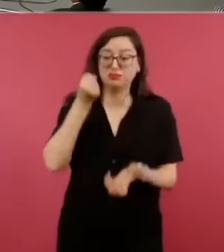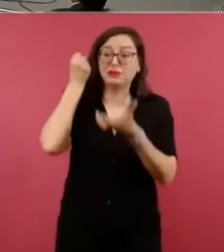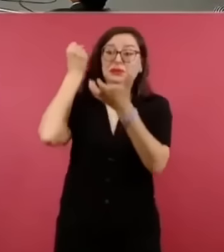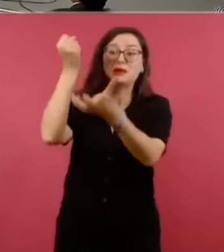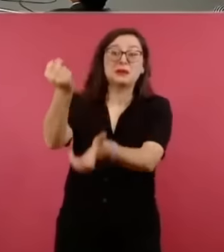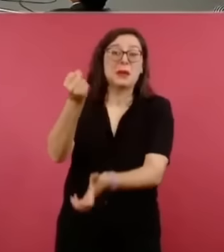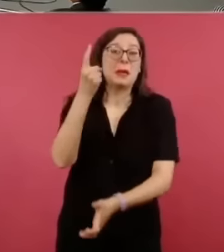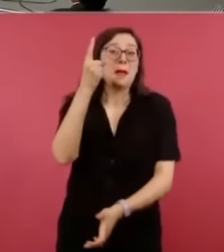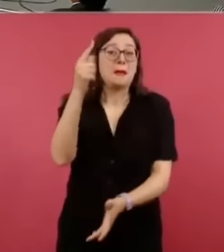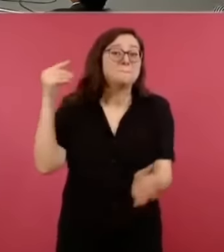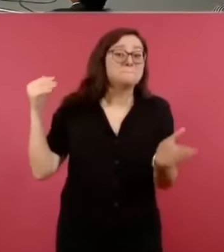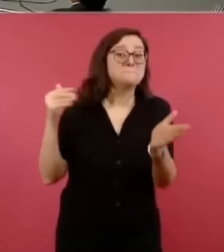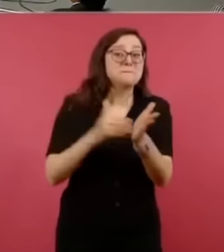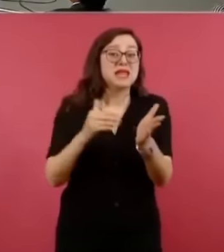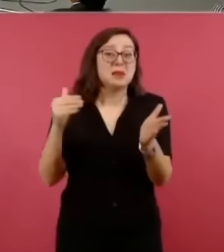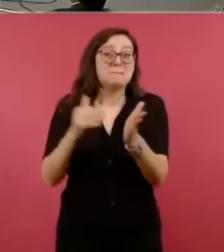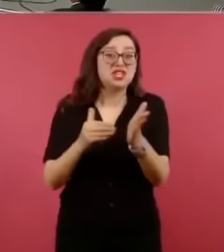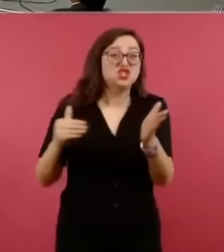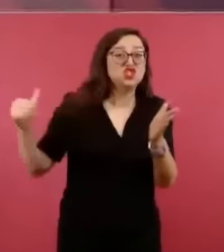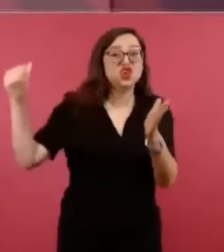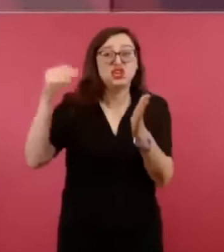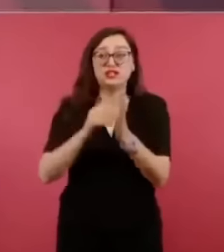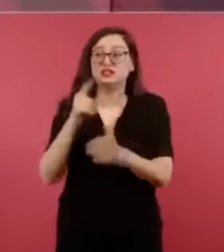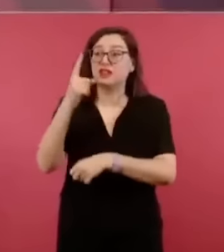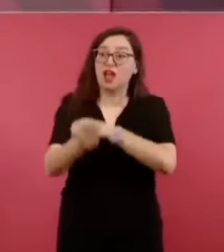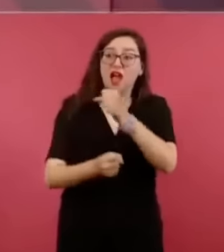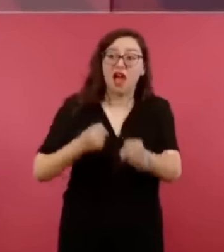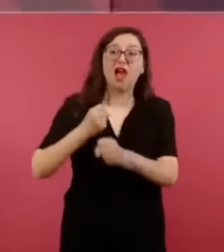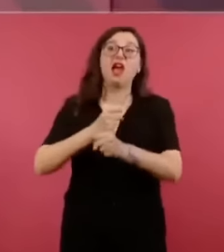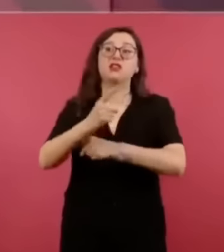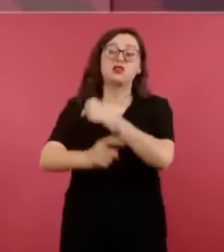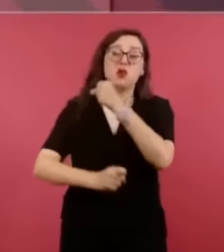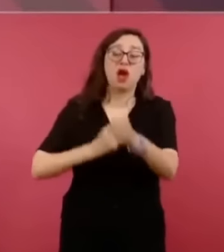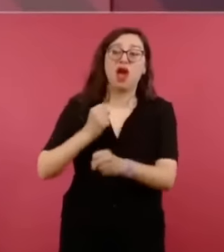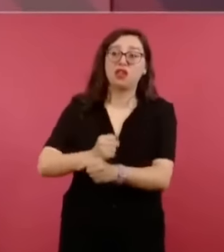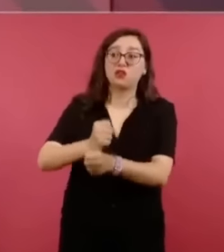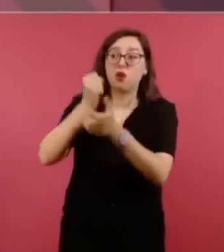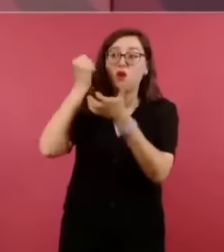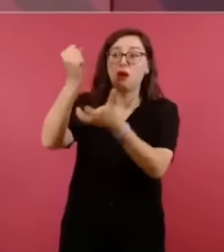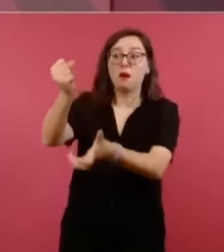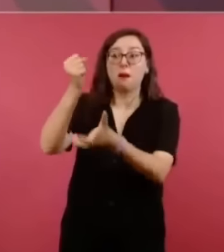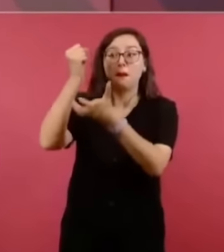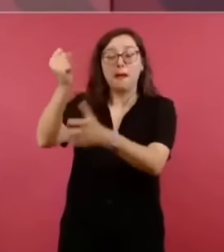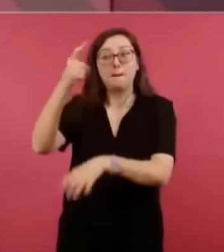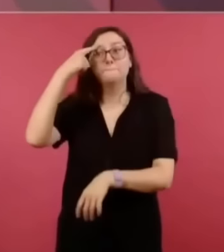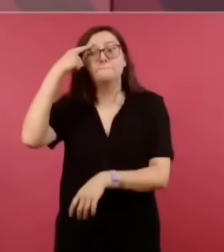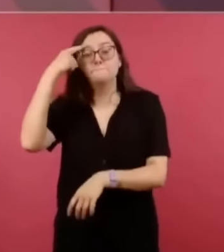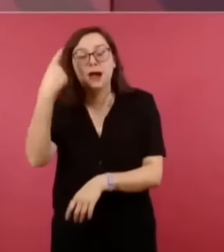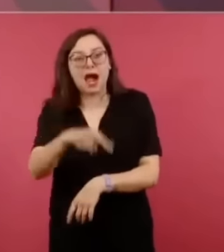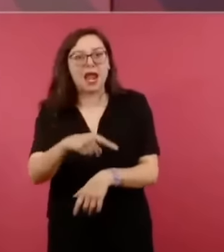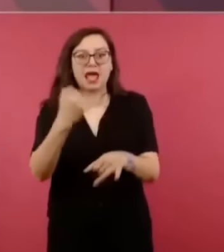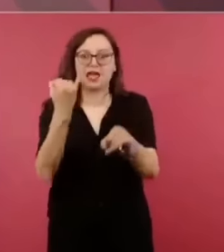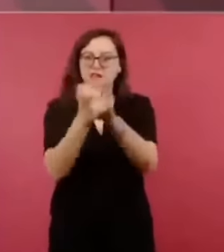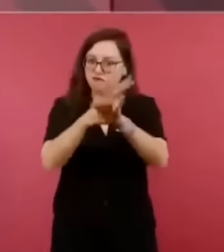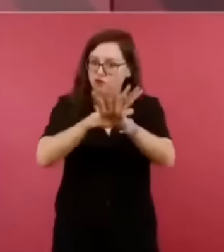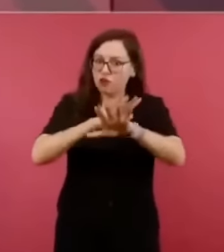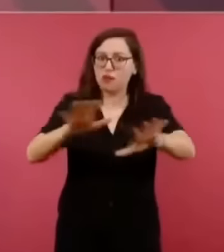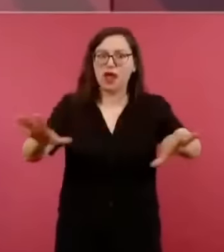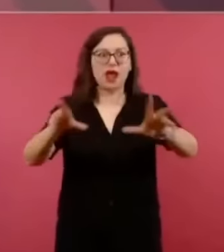Entonces, es buen tema si queremos